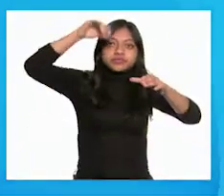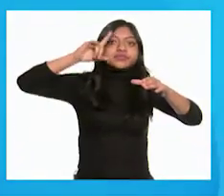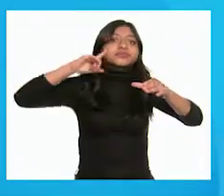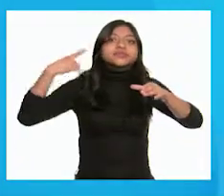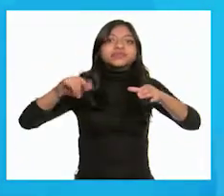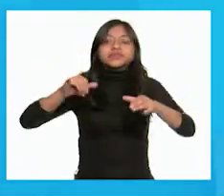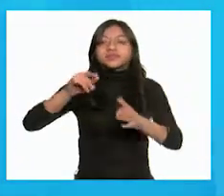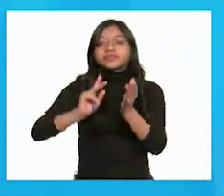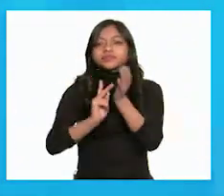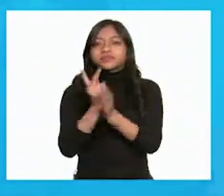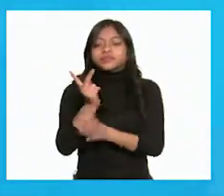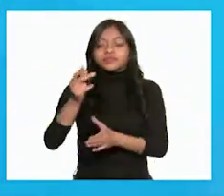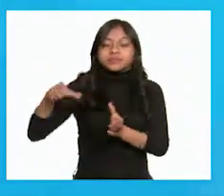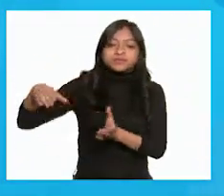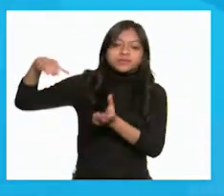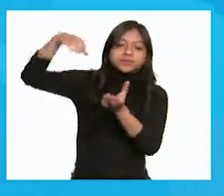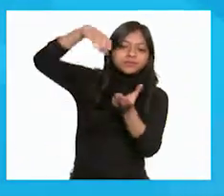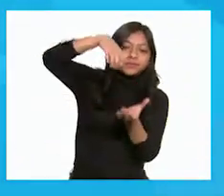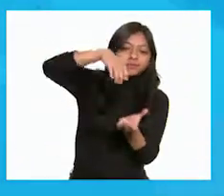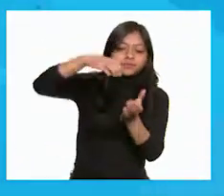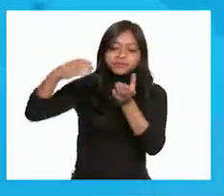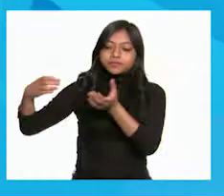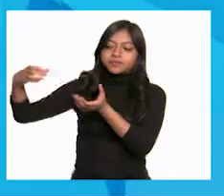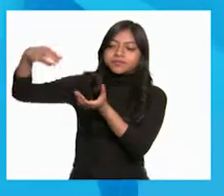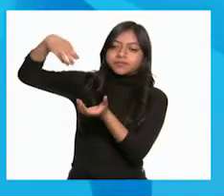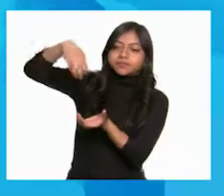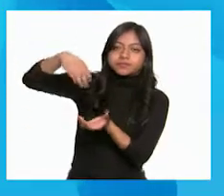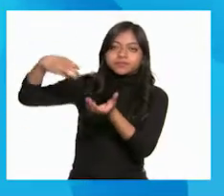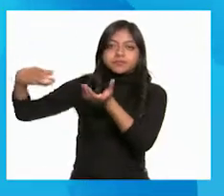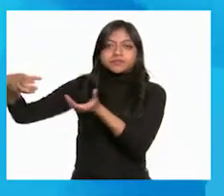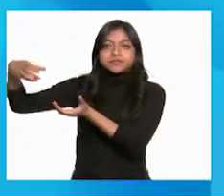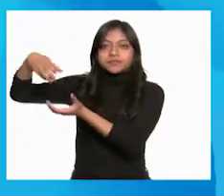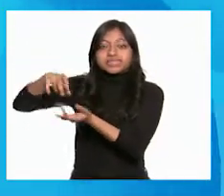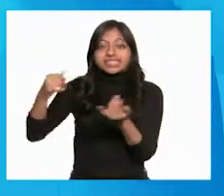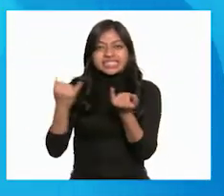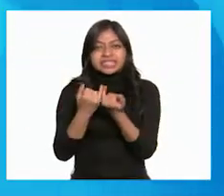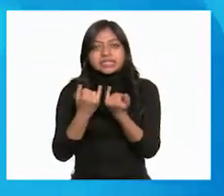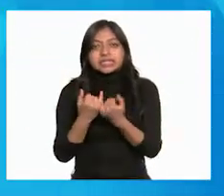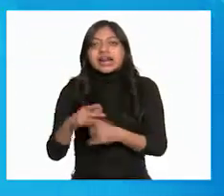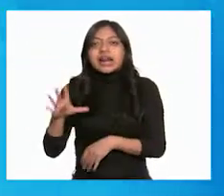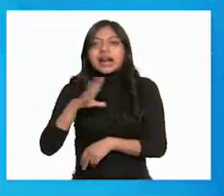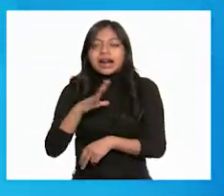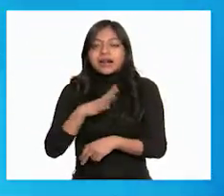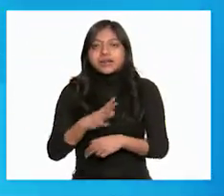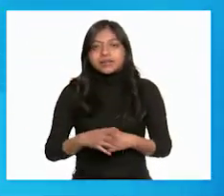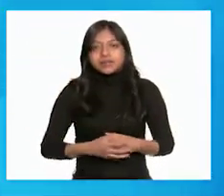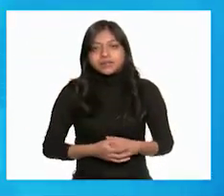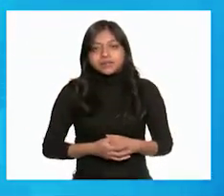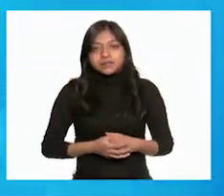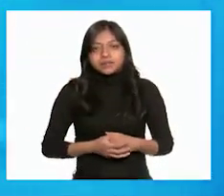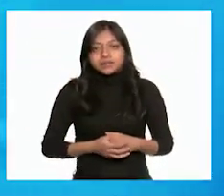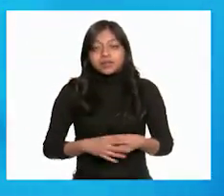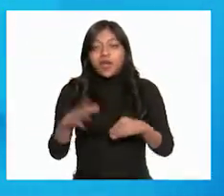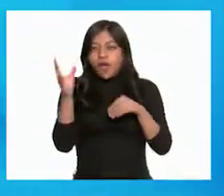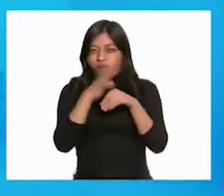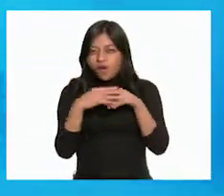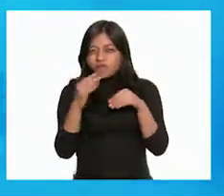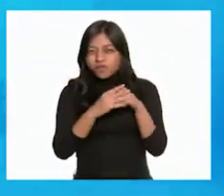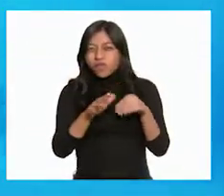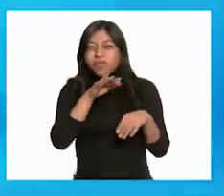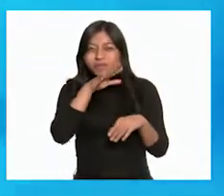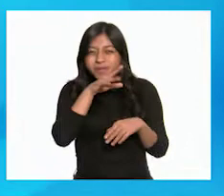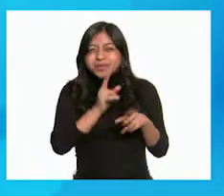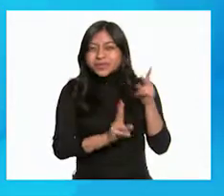con la cáscara de la fruta y la